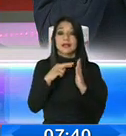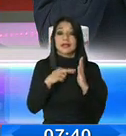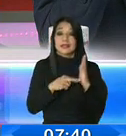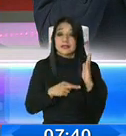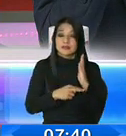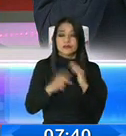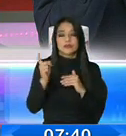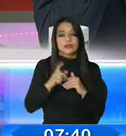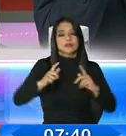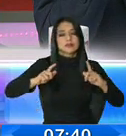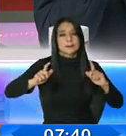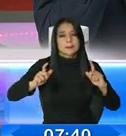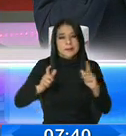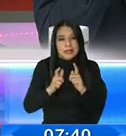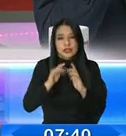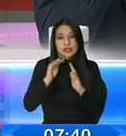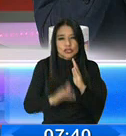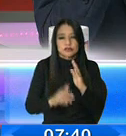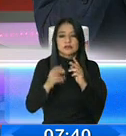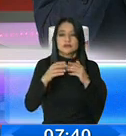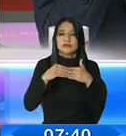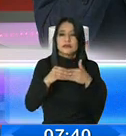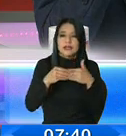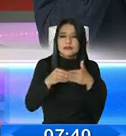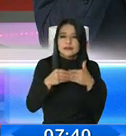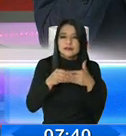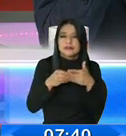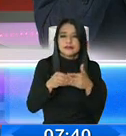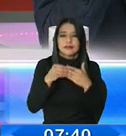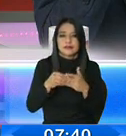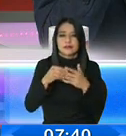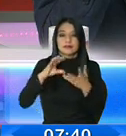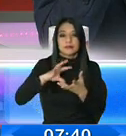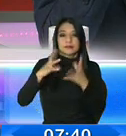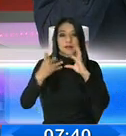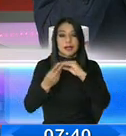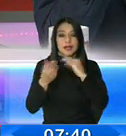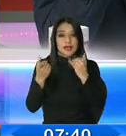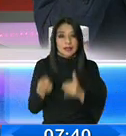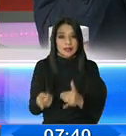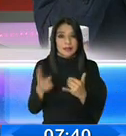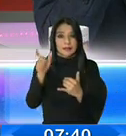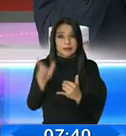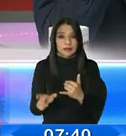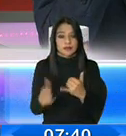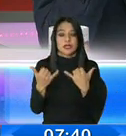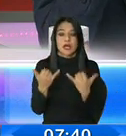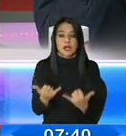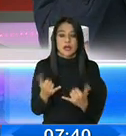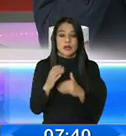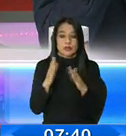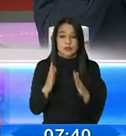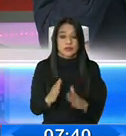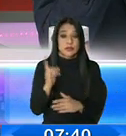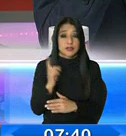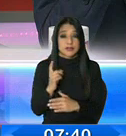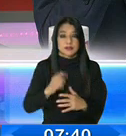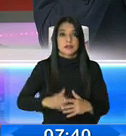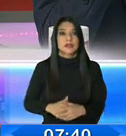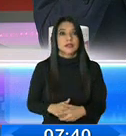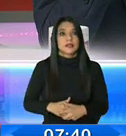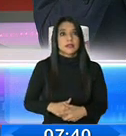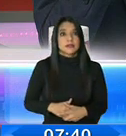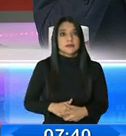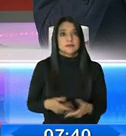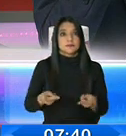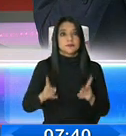sean flexibles, sean requisitos que se adapten a esta realidad que hoy tienen los sectores productivos. Hay un tema